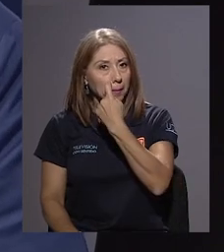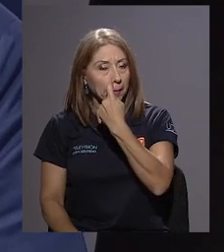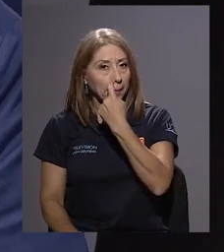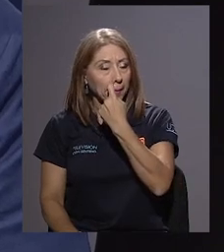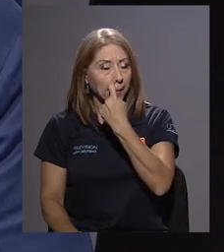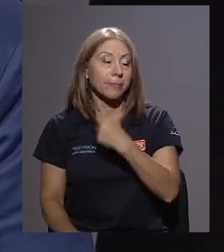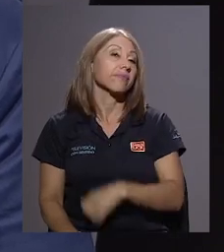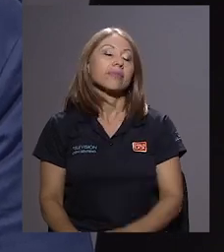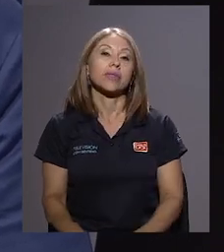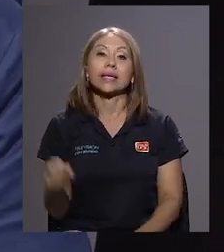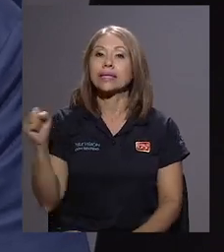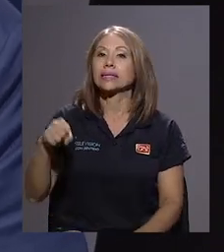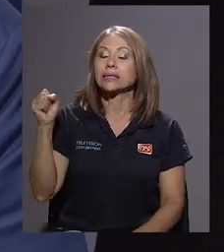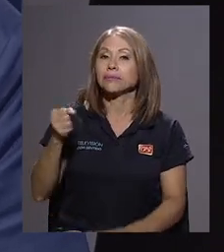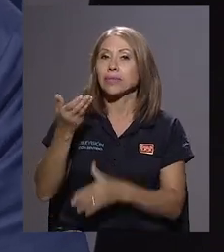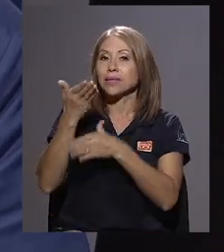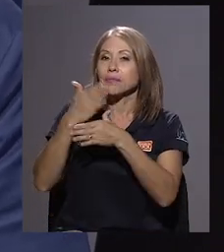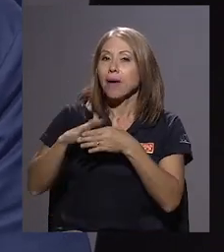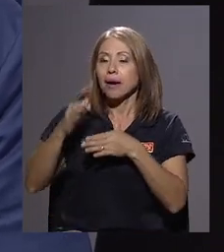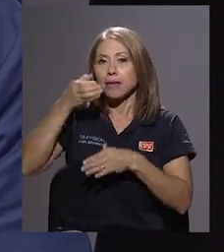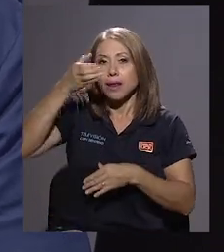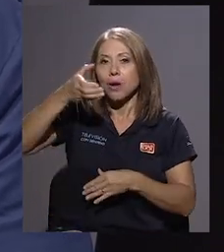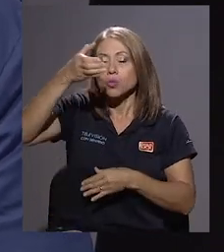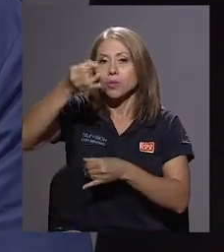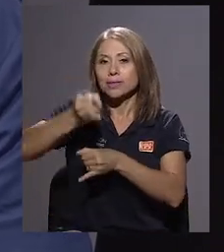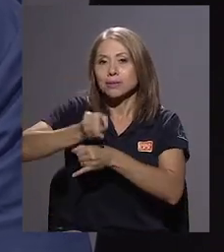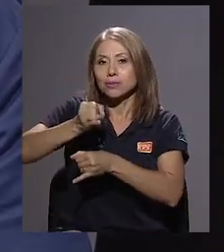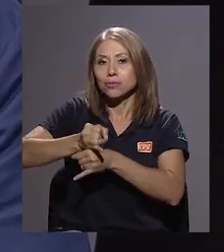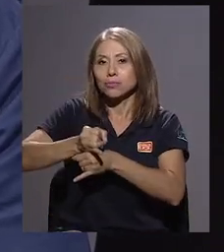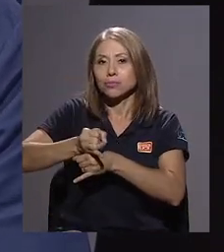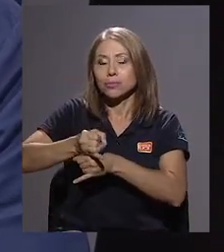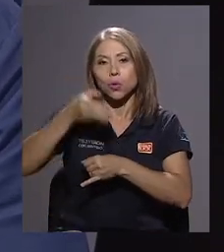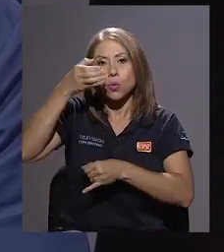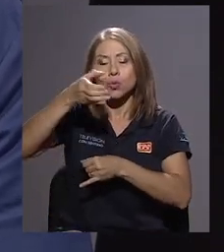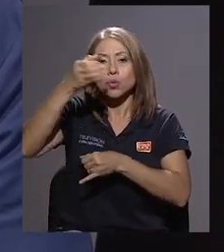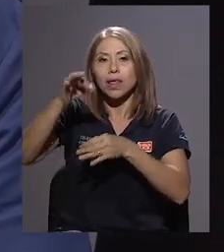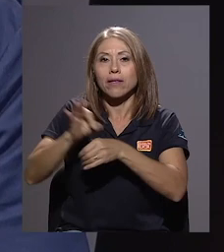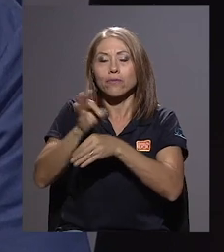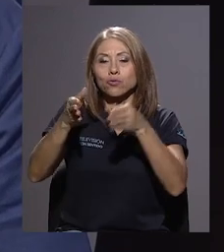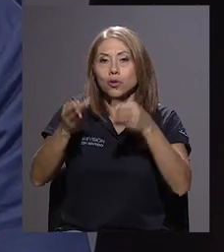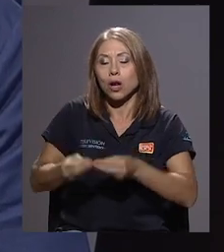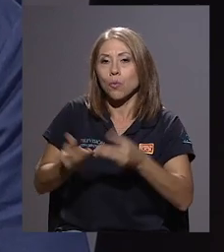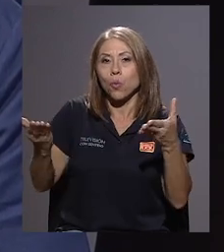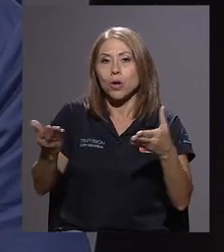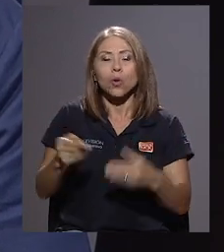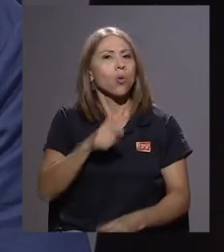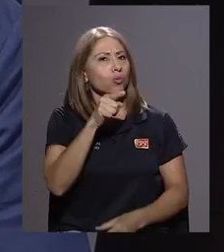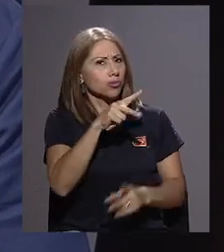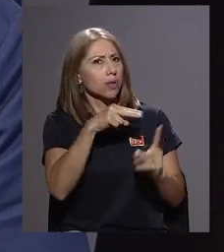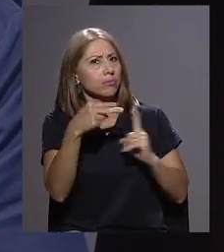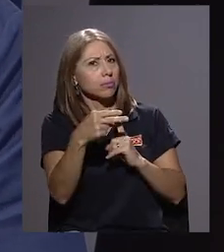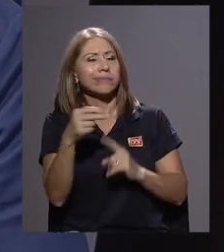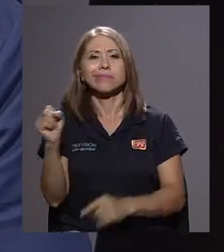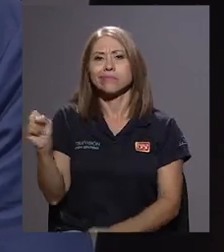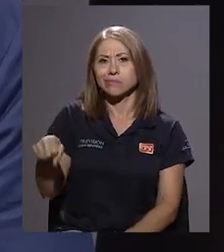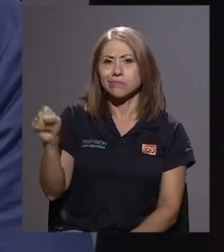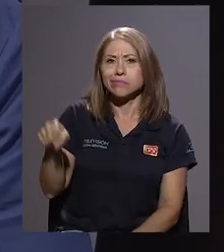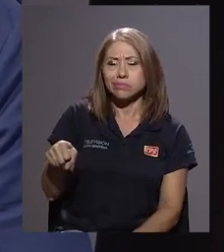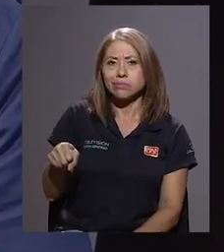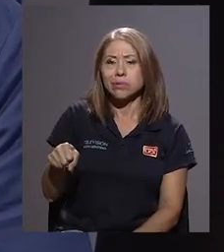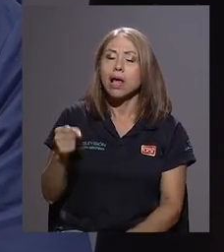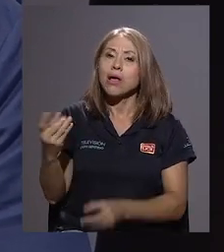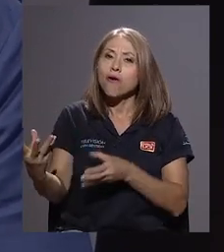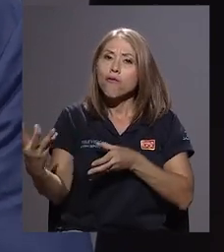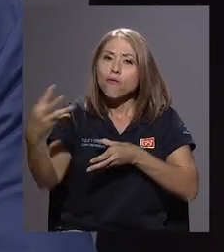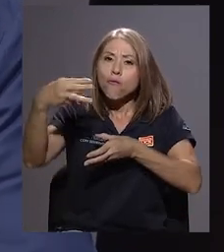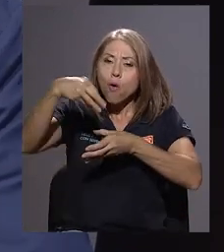precisamente es parte de la cultura institucional, la cultura del funcionario público. ¿Usted la lee de esa manera también? Claro, y